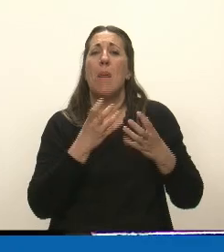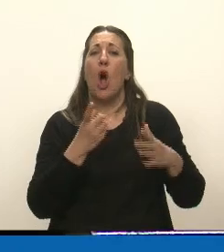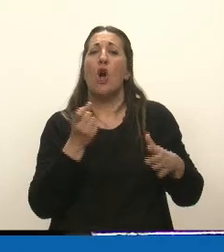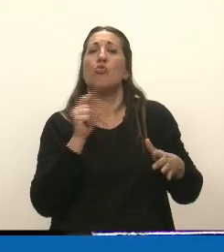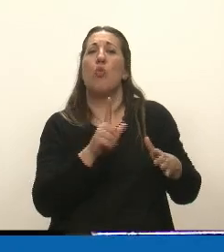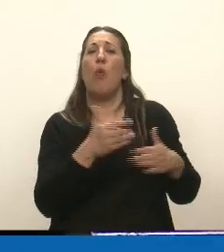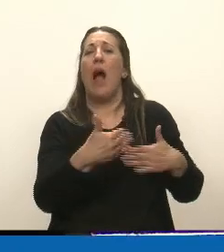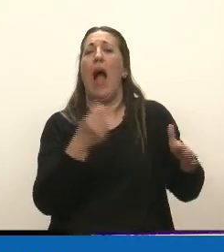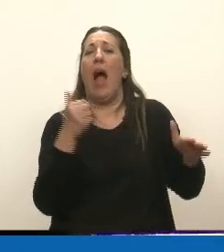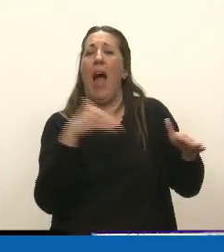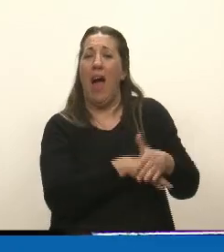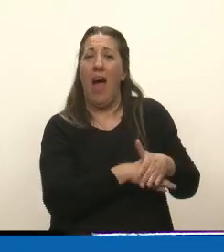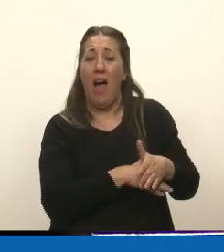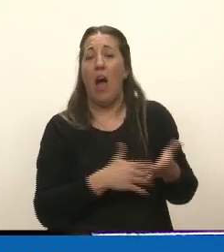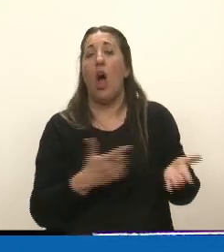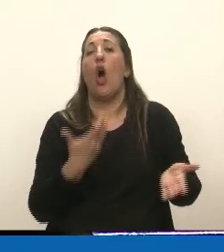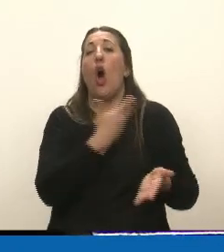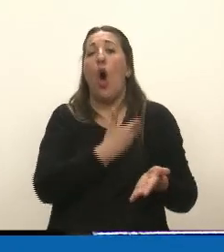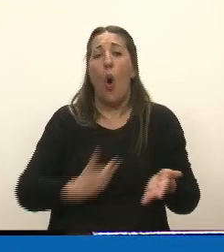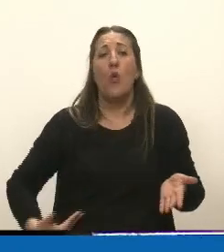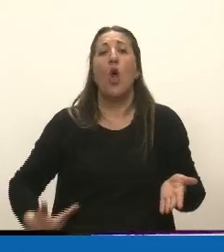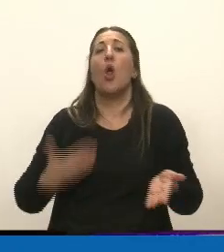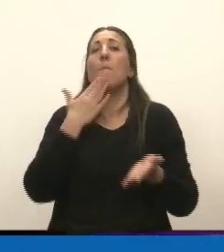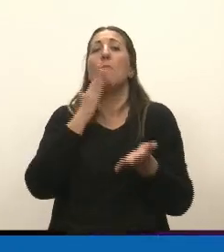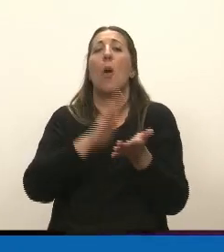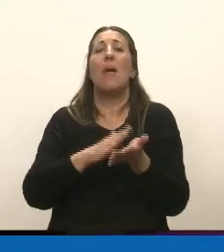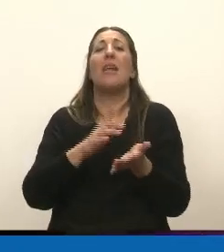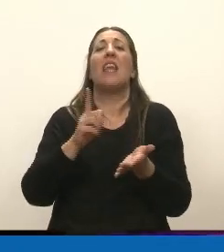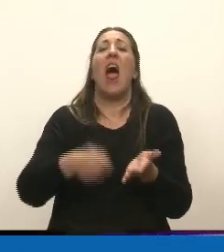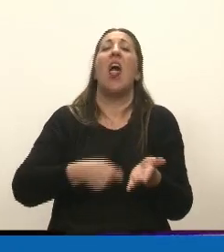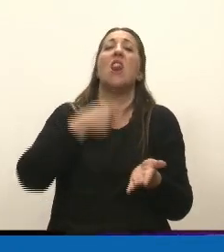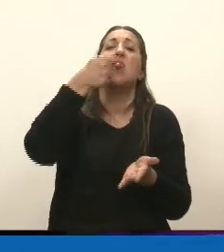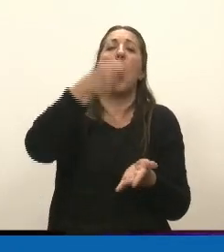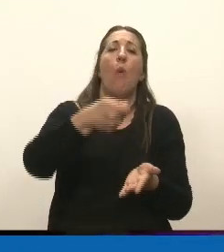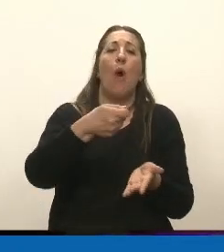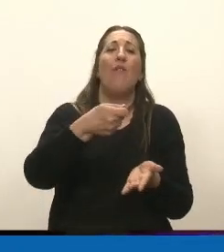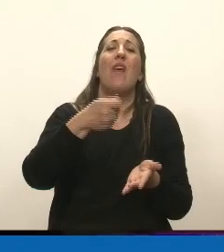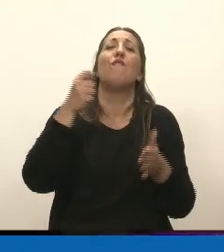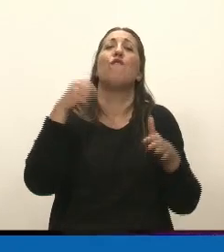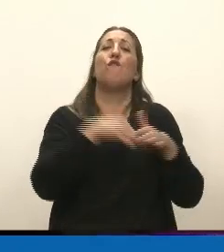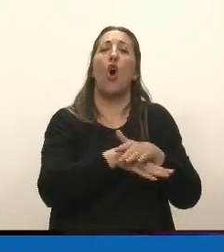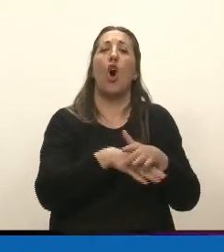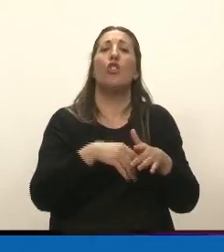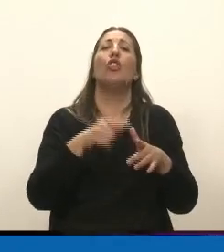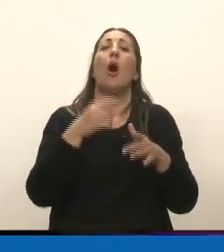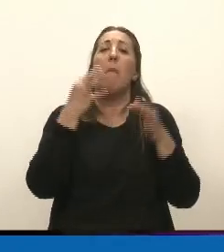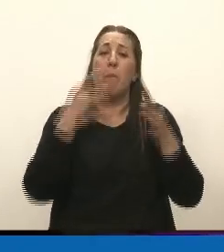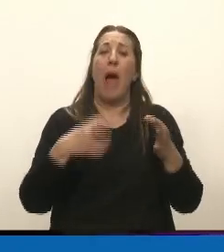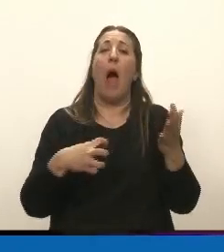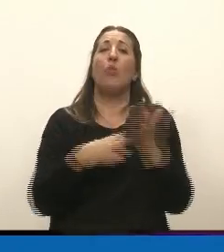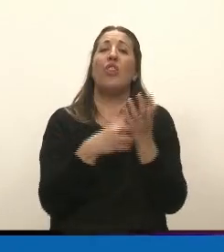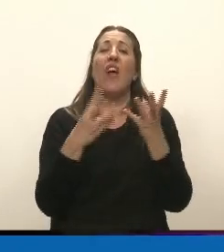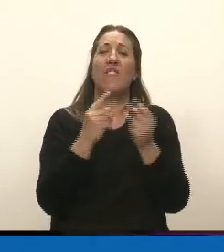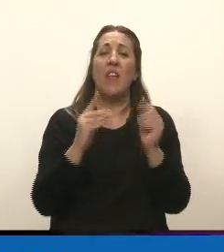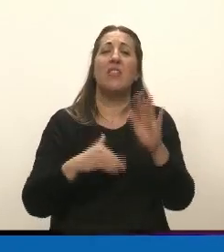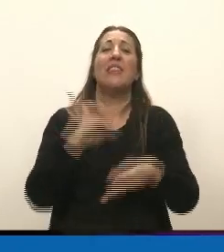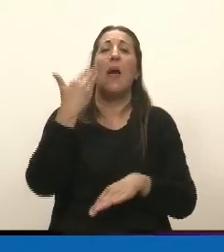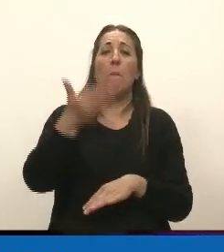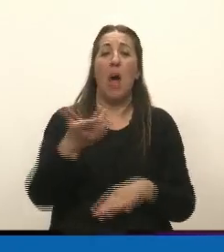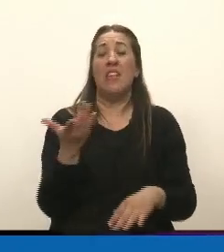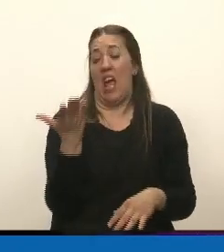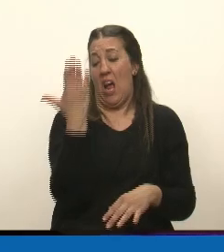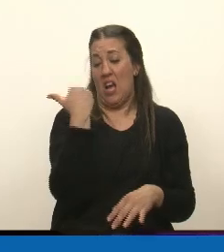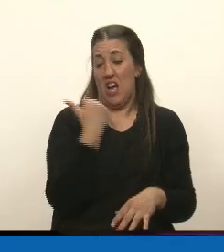El gobierno ha prometido devolver esos fondos después de las auditorías. Ayer, miren, ayer me estaba enterando que en una provincia